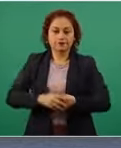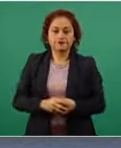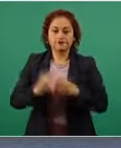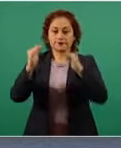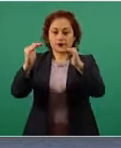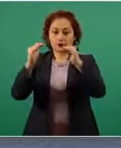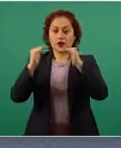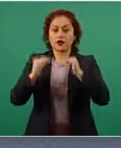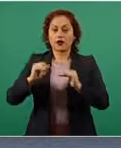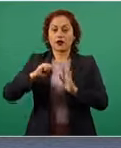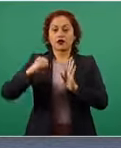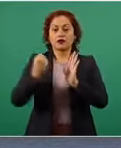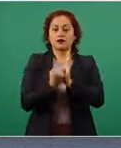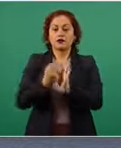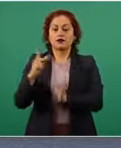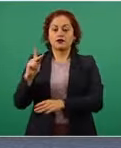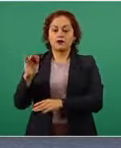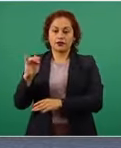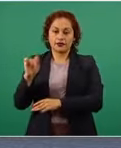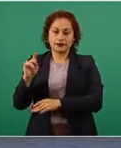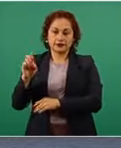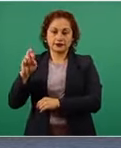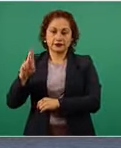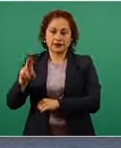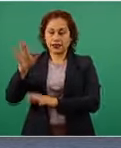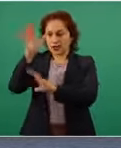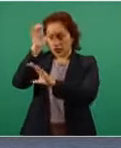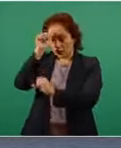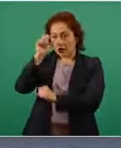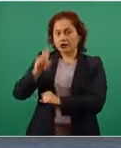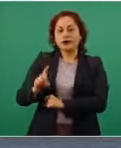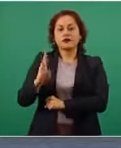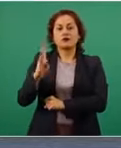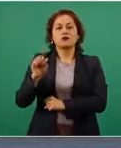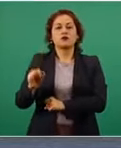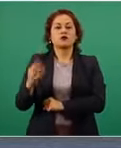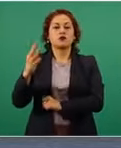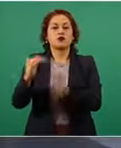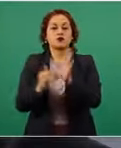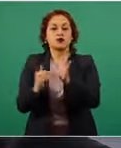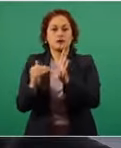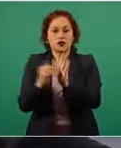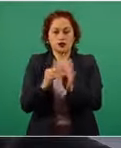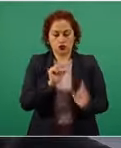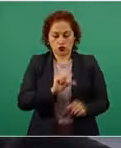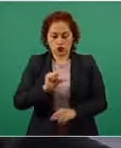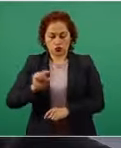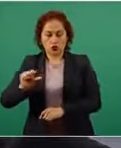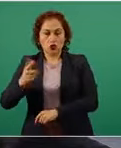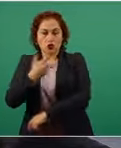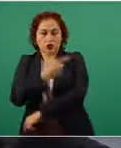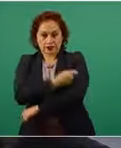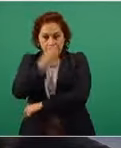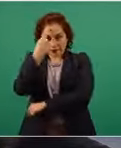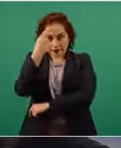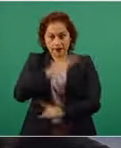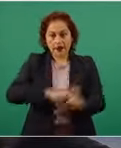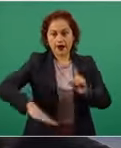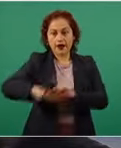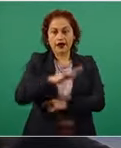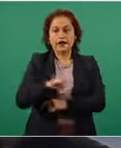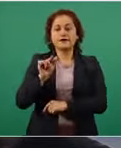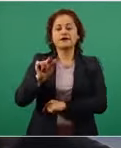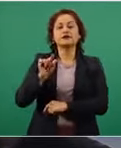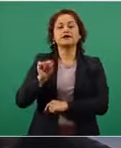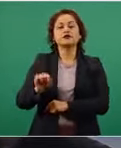Se tiene un contrato de 34.4 millones de dosis para 17.2 millones de personas. Este